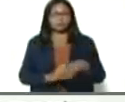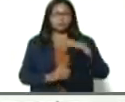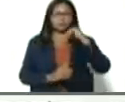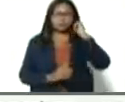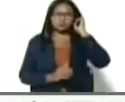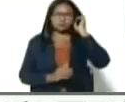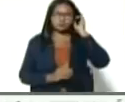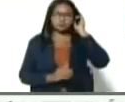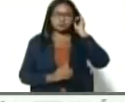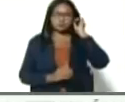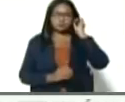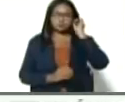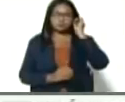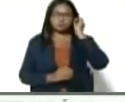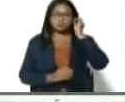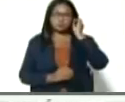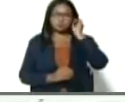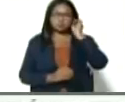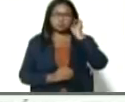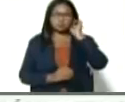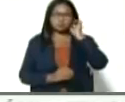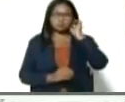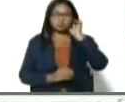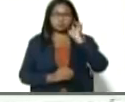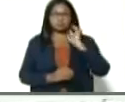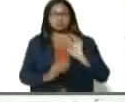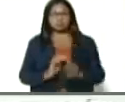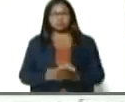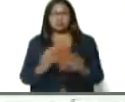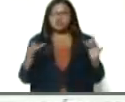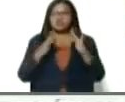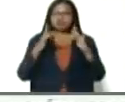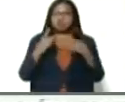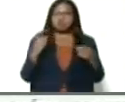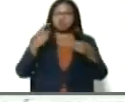en sintonía, con lo que queremos, con lo que buscamos,